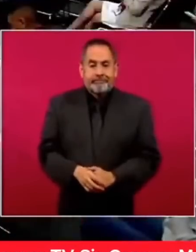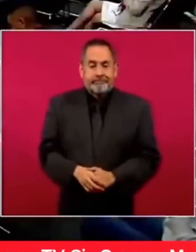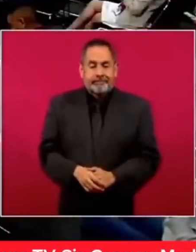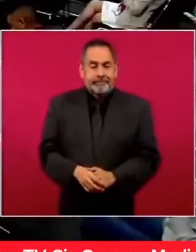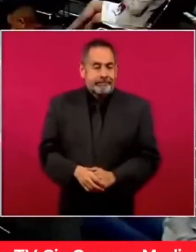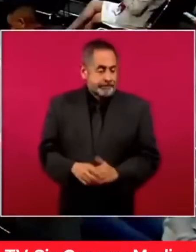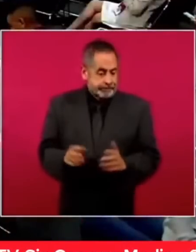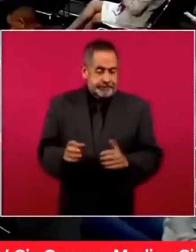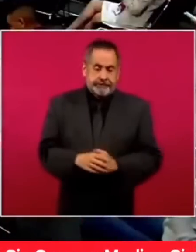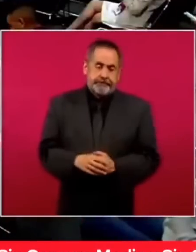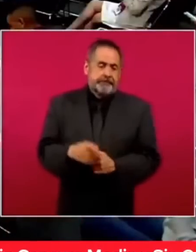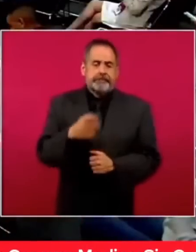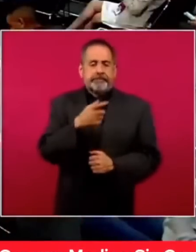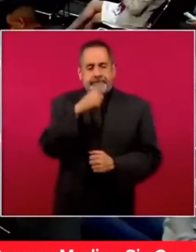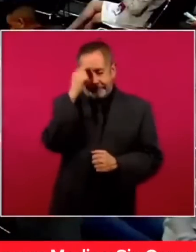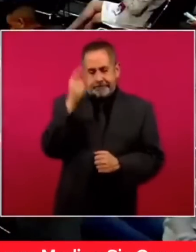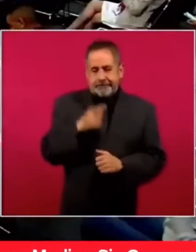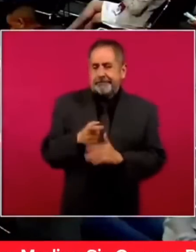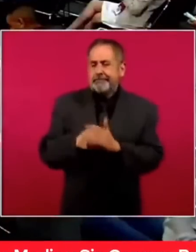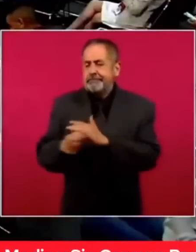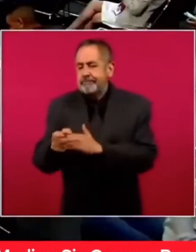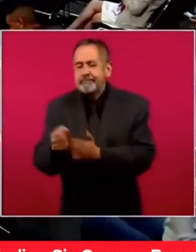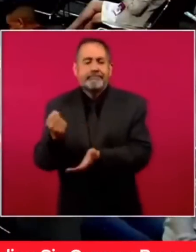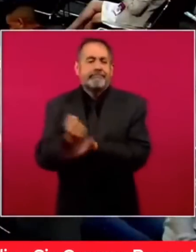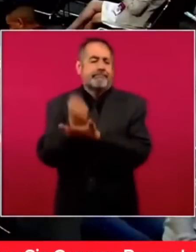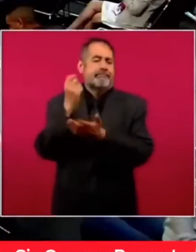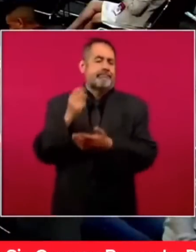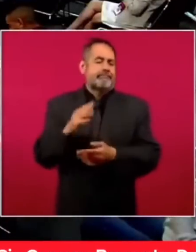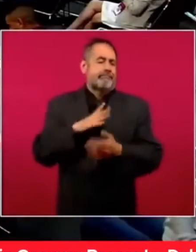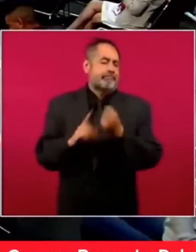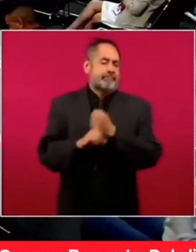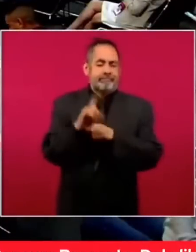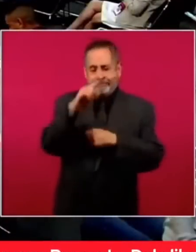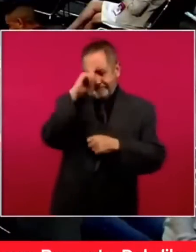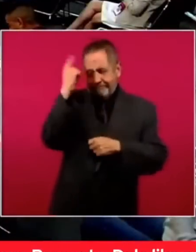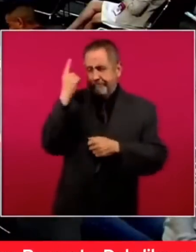Entonces, pues así no había ningún problema.